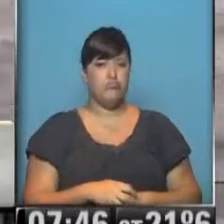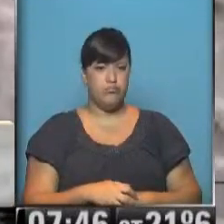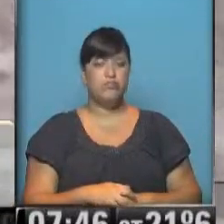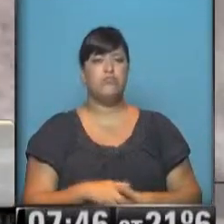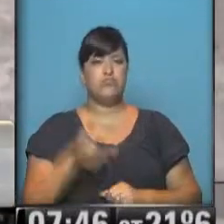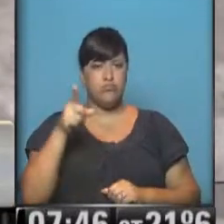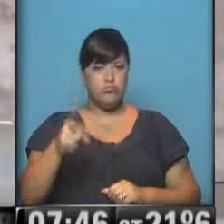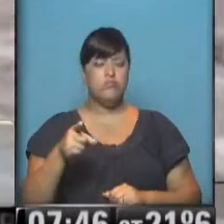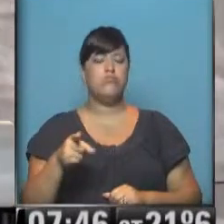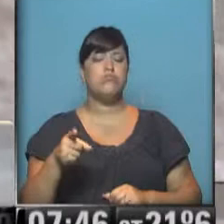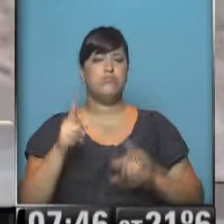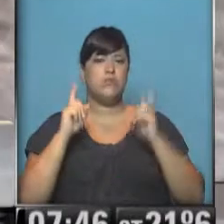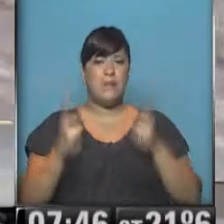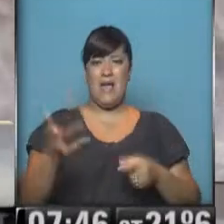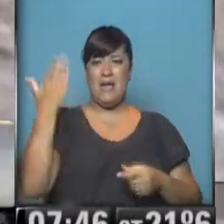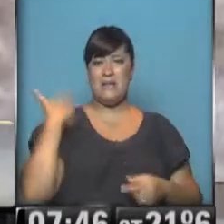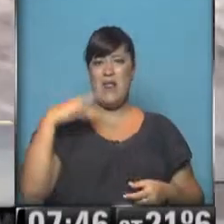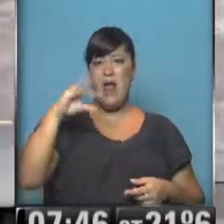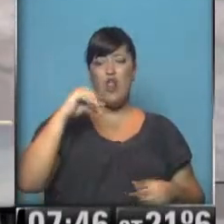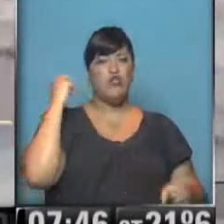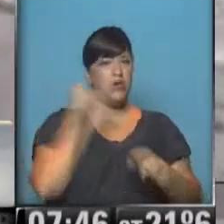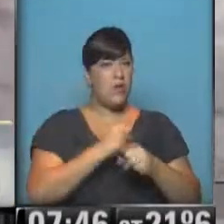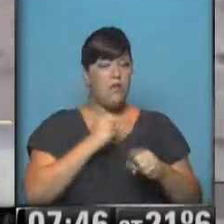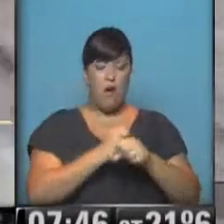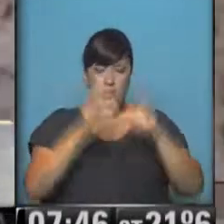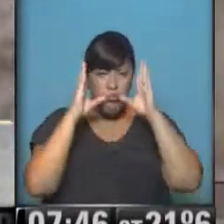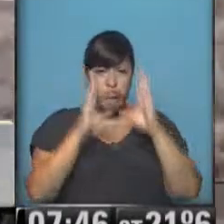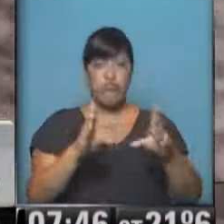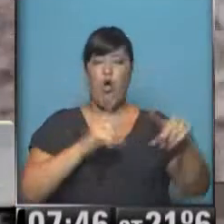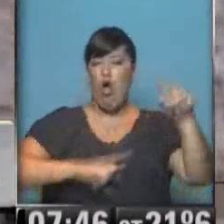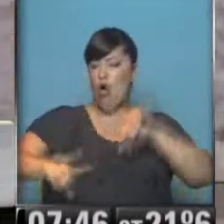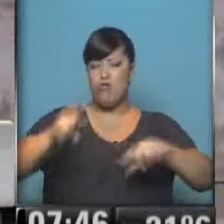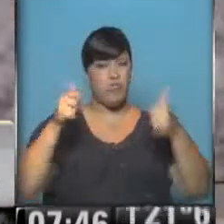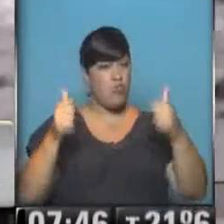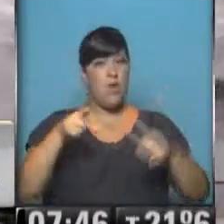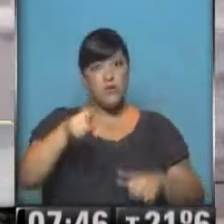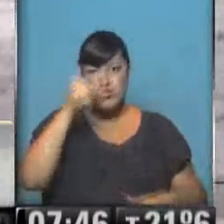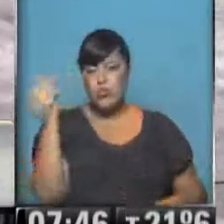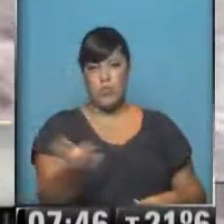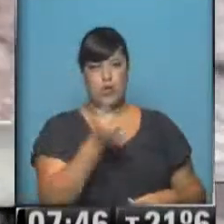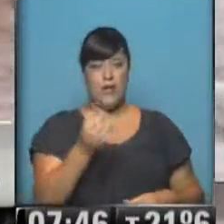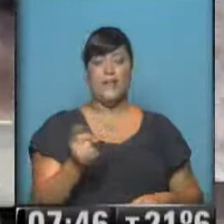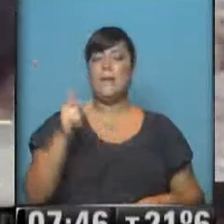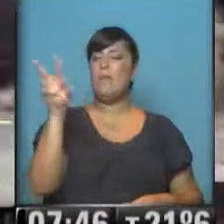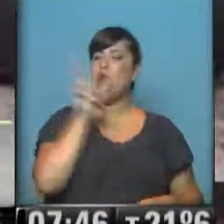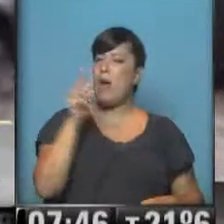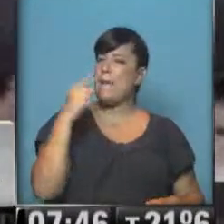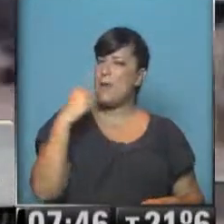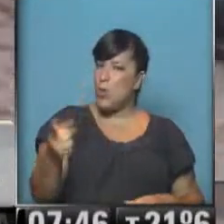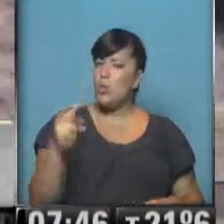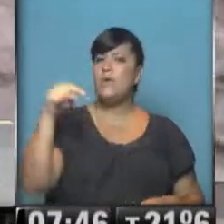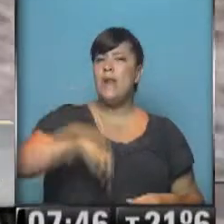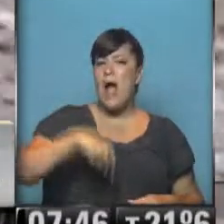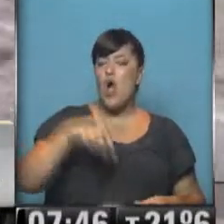y bomberos de la provincia y anoche estábamos trabajando ya de manera perfectamente coordinada, eso ha sido muy importante. Ahora, las